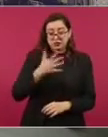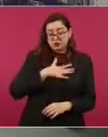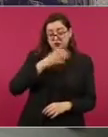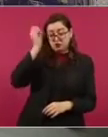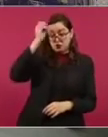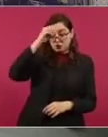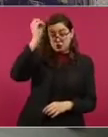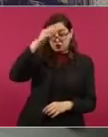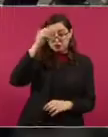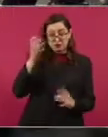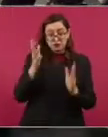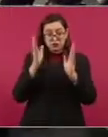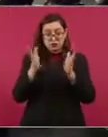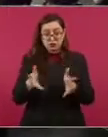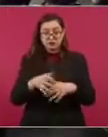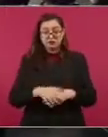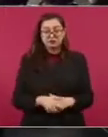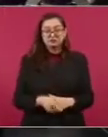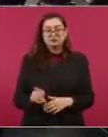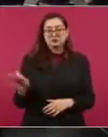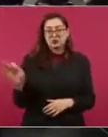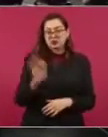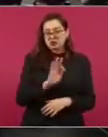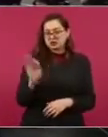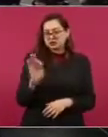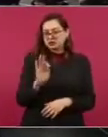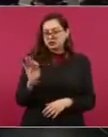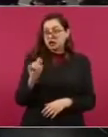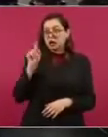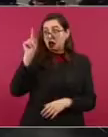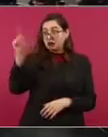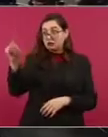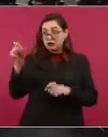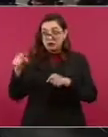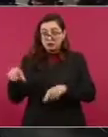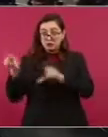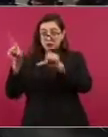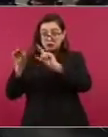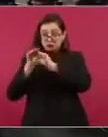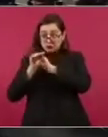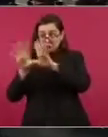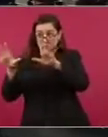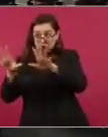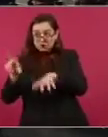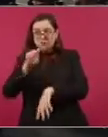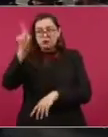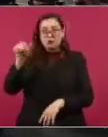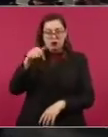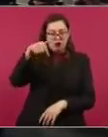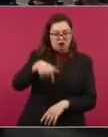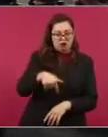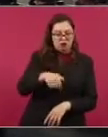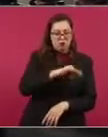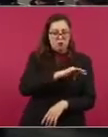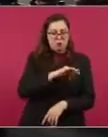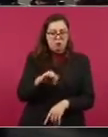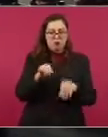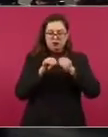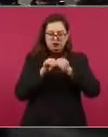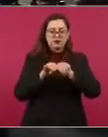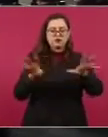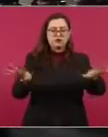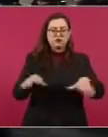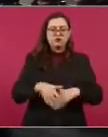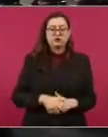Entonces, a lo mejor antes de que terminemos, ya lo están presentando, ya lo podemos pasar. Ya lo grabé